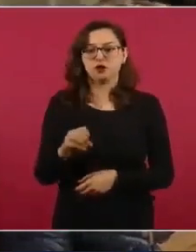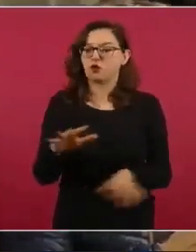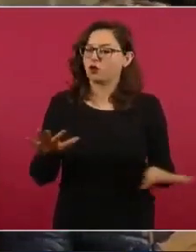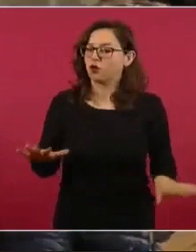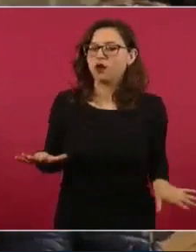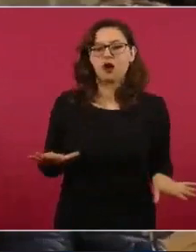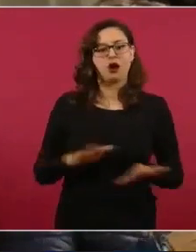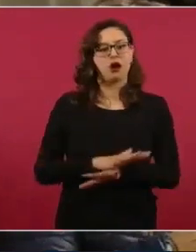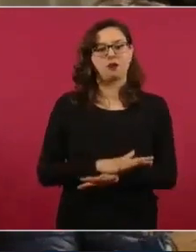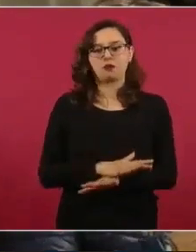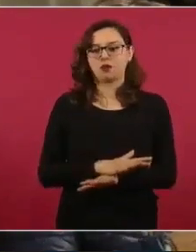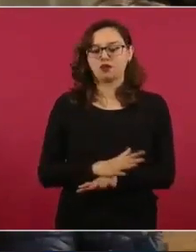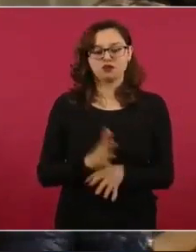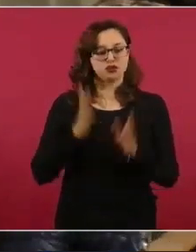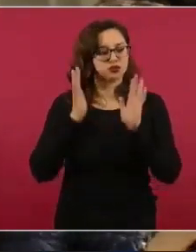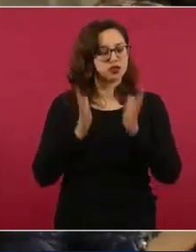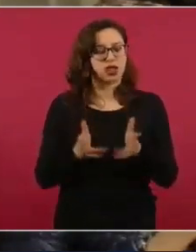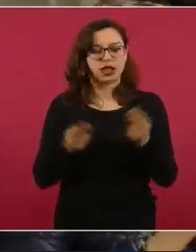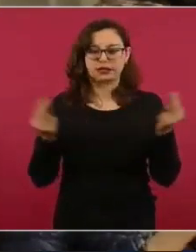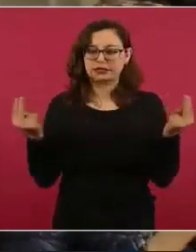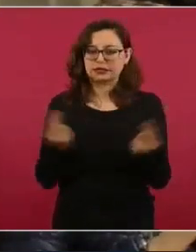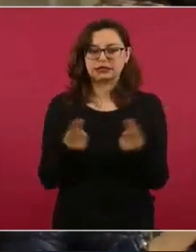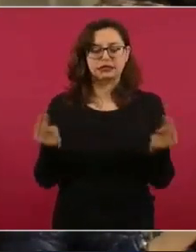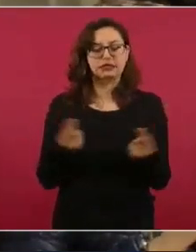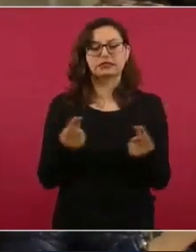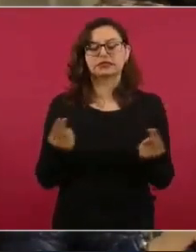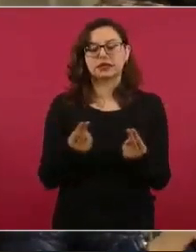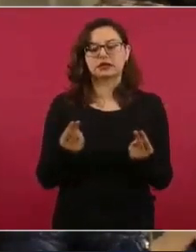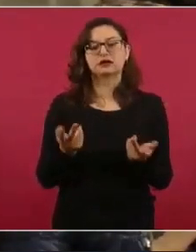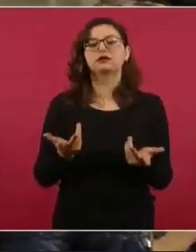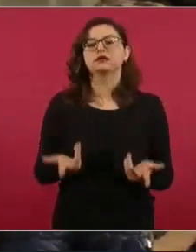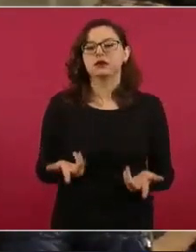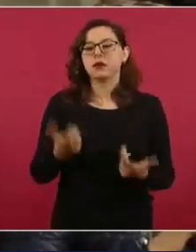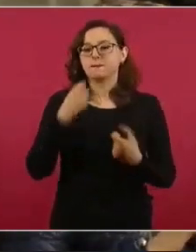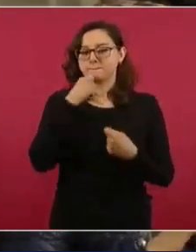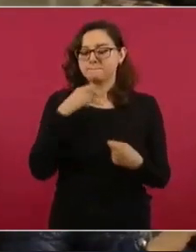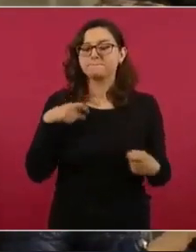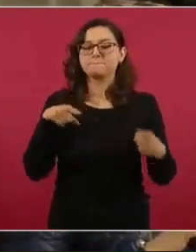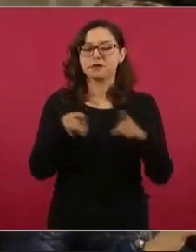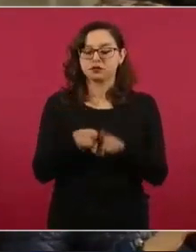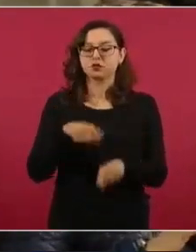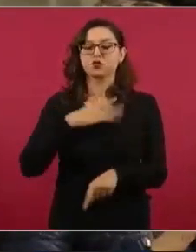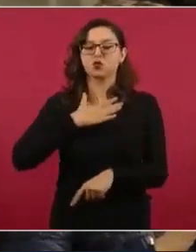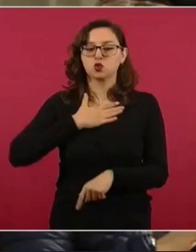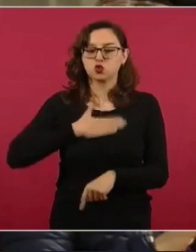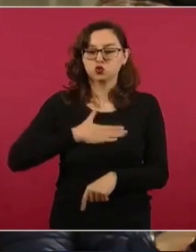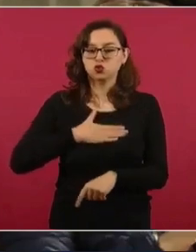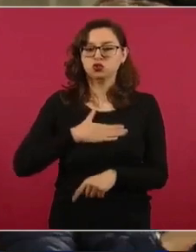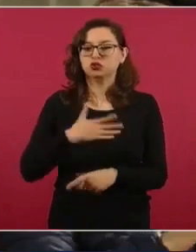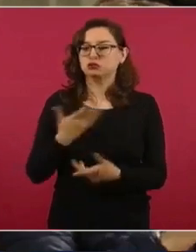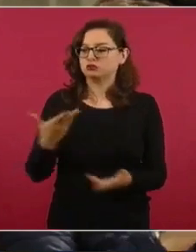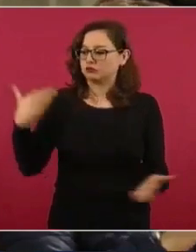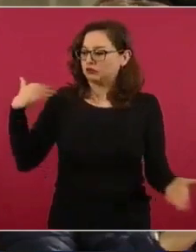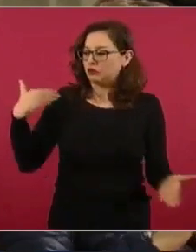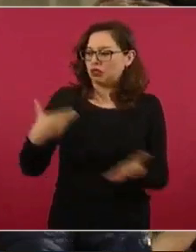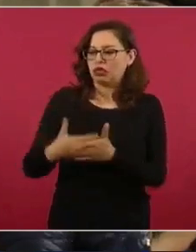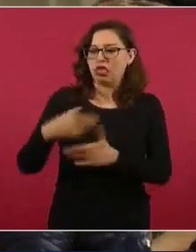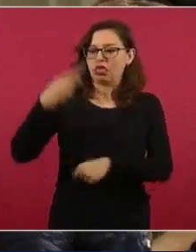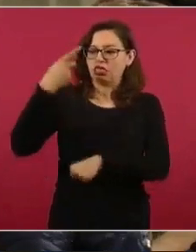en el sindicalismo de este gremio, justicia social y la reparación del daño provocado a todos ellos por la